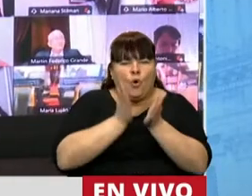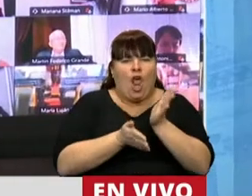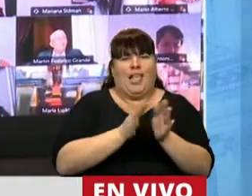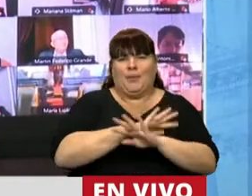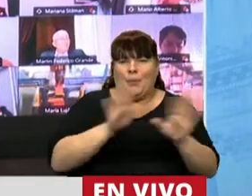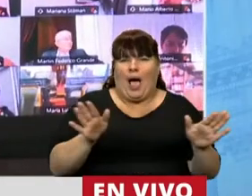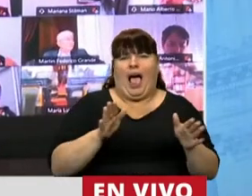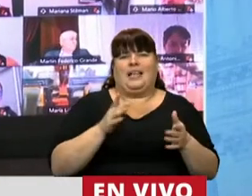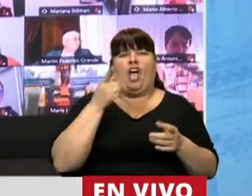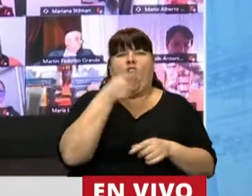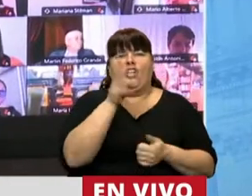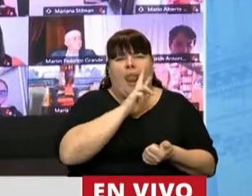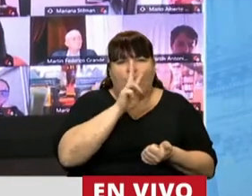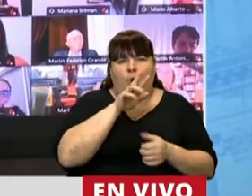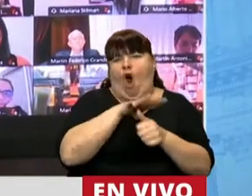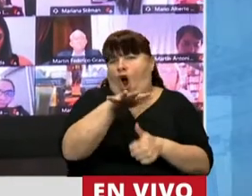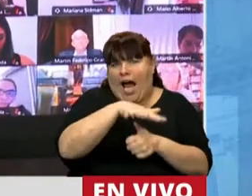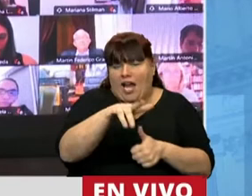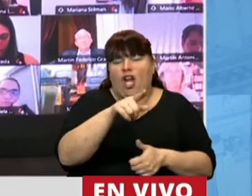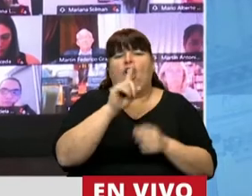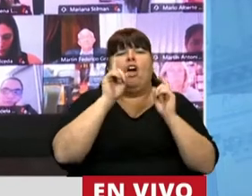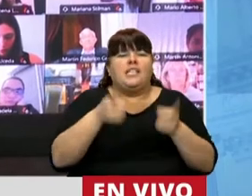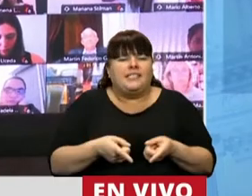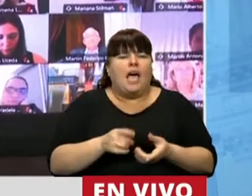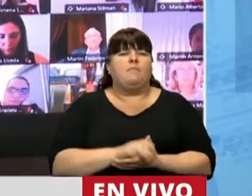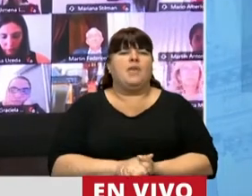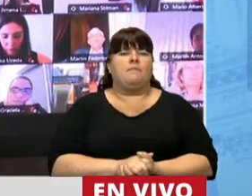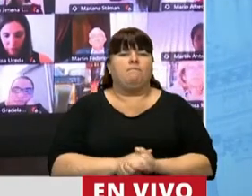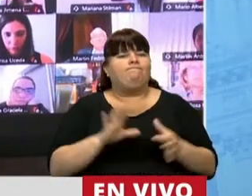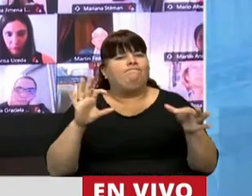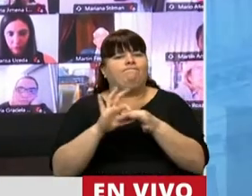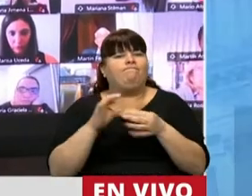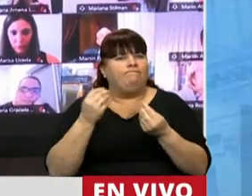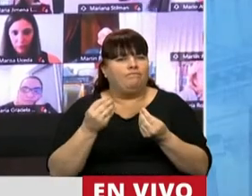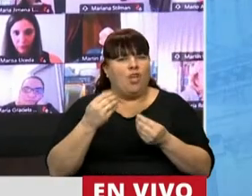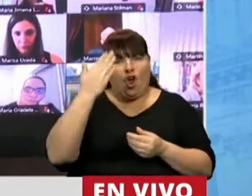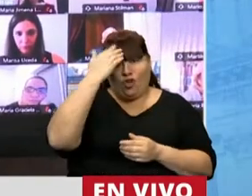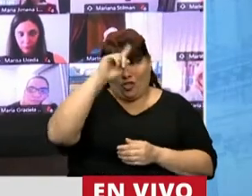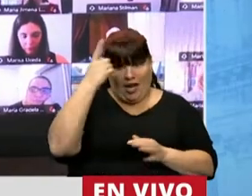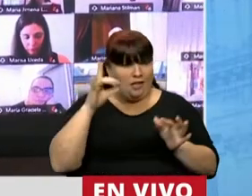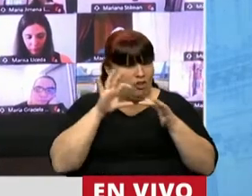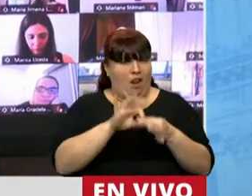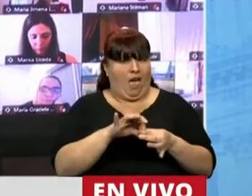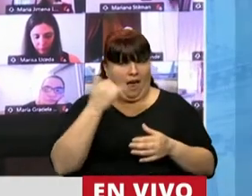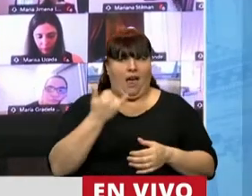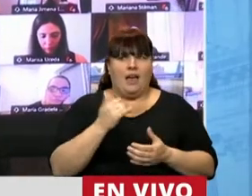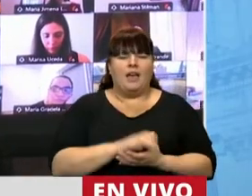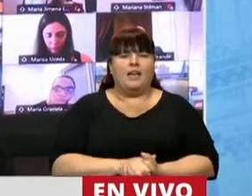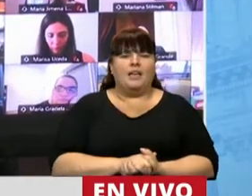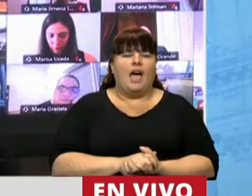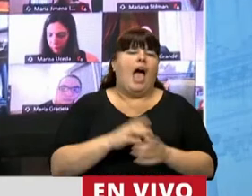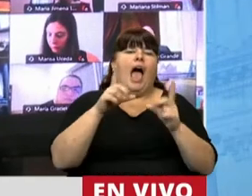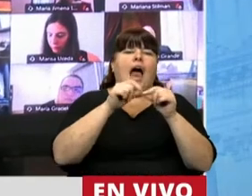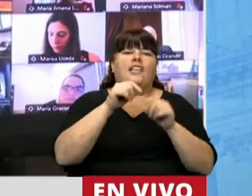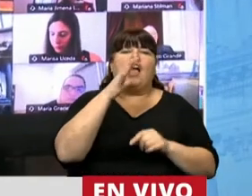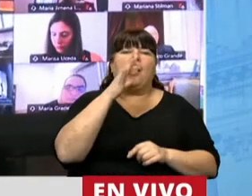en razón del género. También entra en armonización con nuestra Constitución Nacional, con